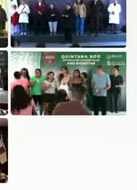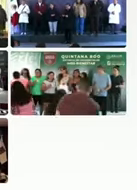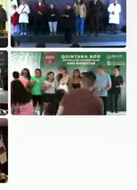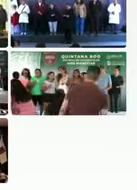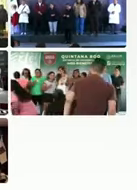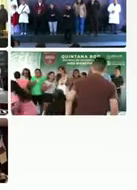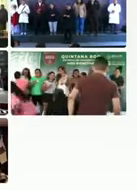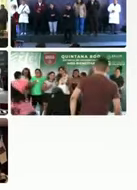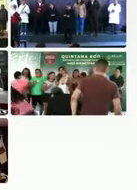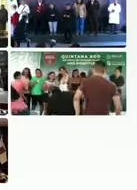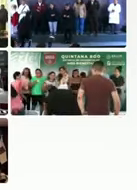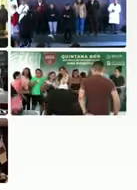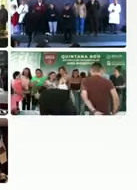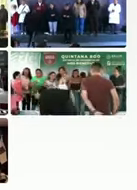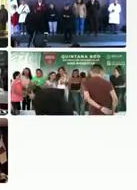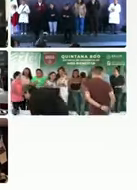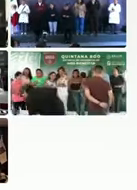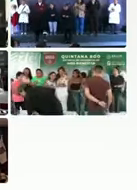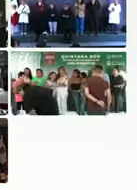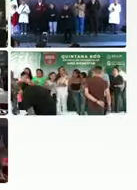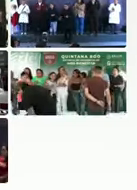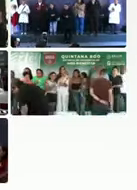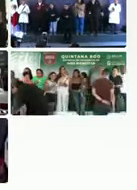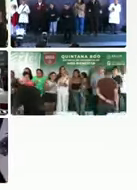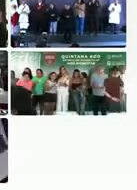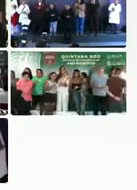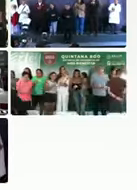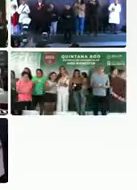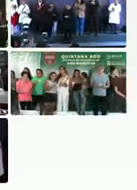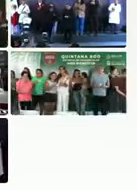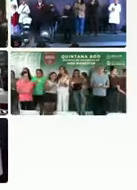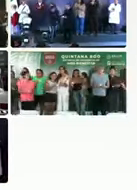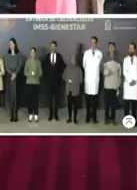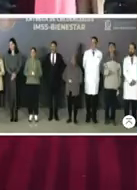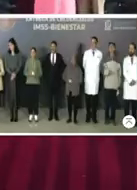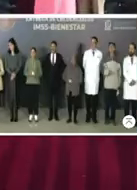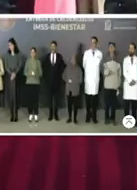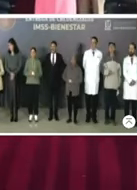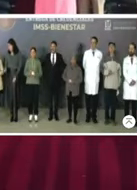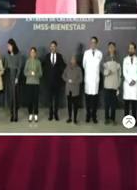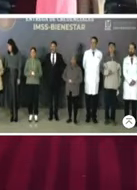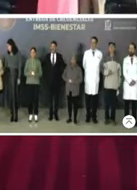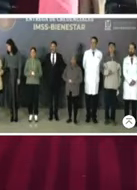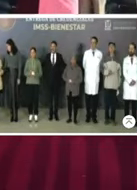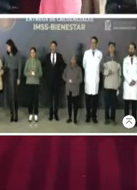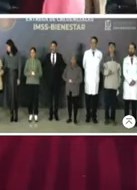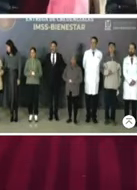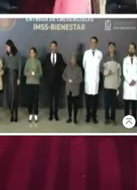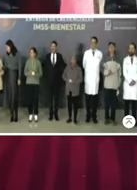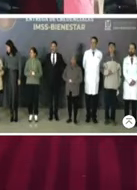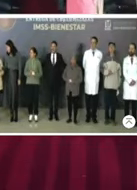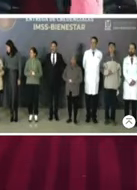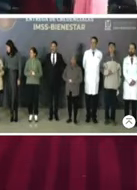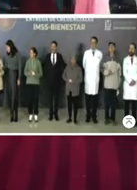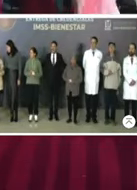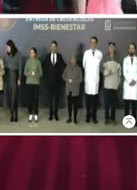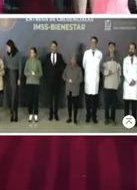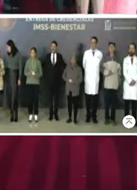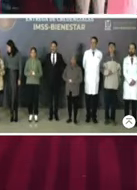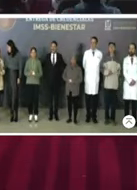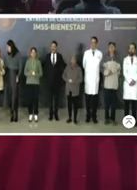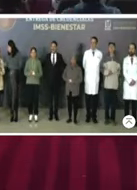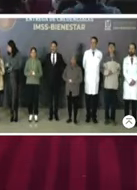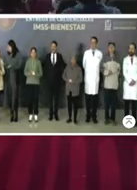de Oaxaca, que está también haciendo la entrega de las credenciales de IMSS